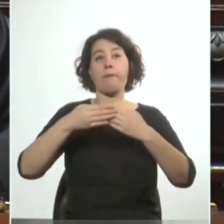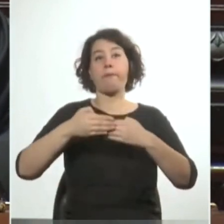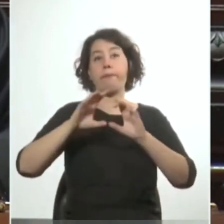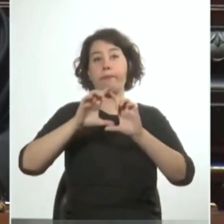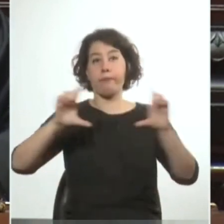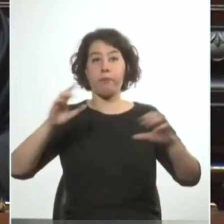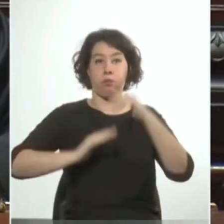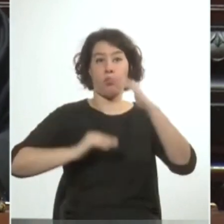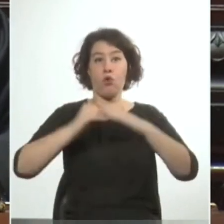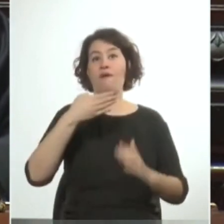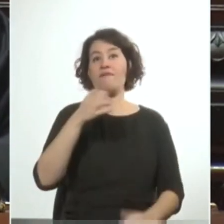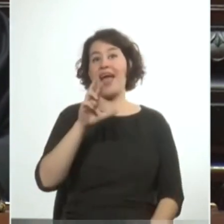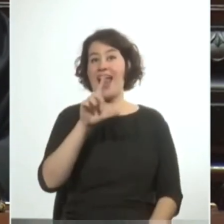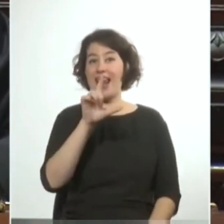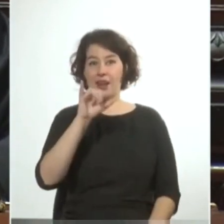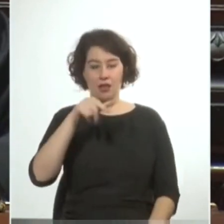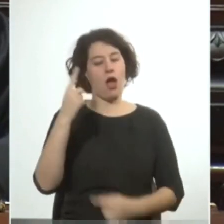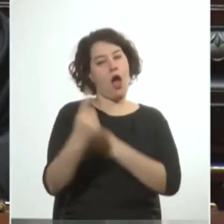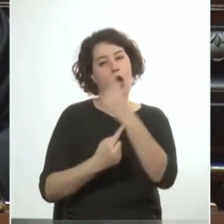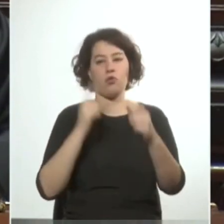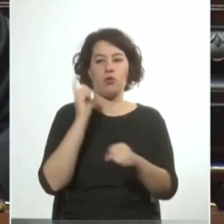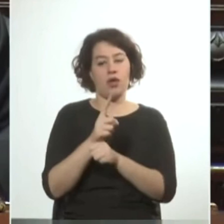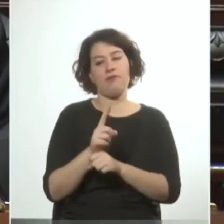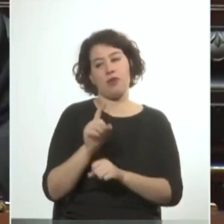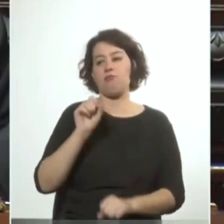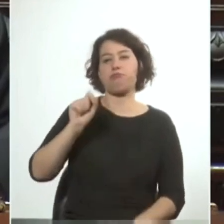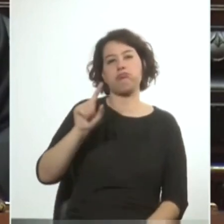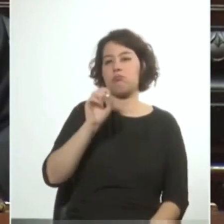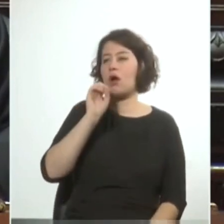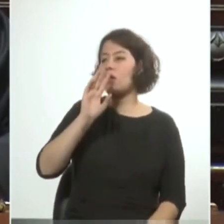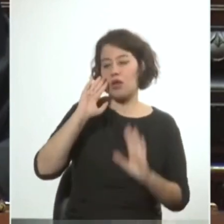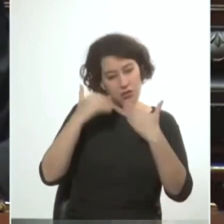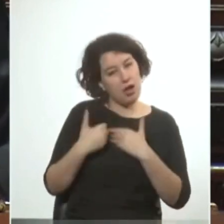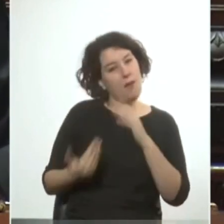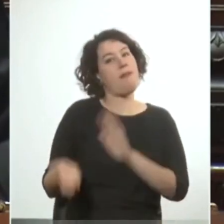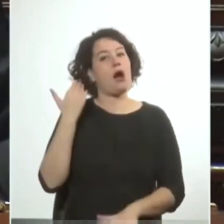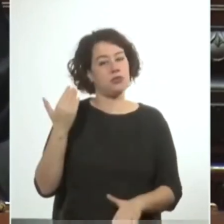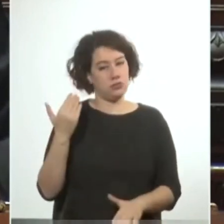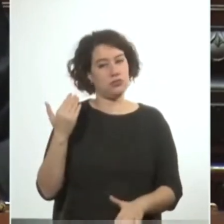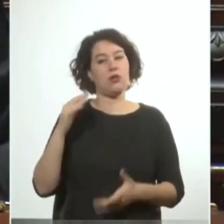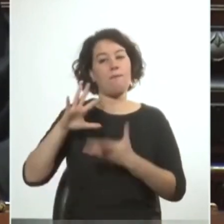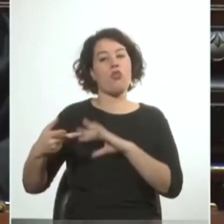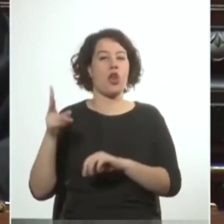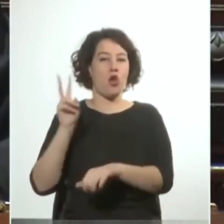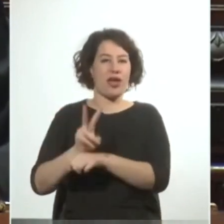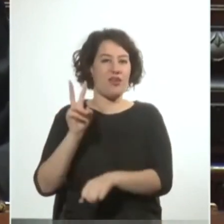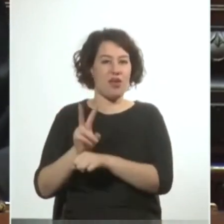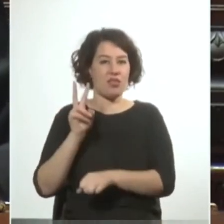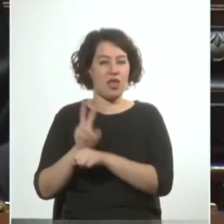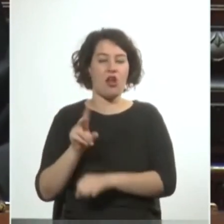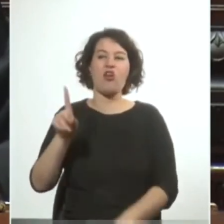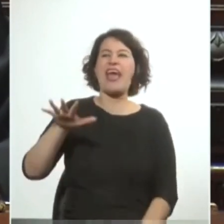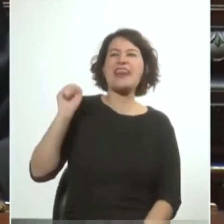la verdad que algunos tendrían que haber tenido una autocrítica un poco mayor del modelo que defendieron y de lo que